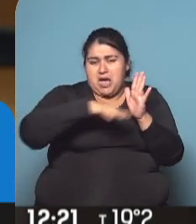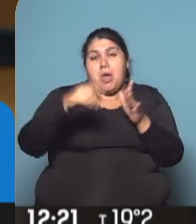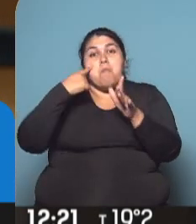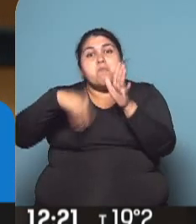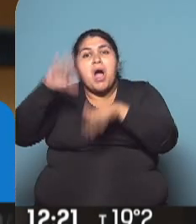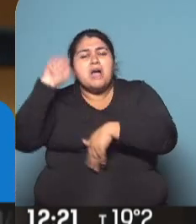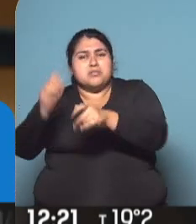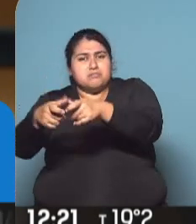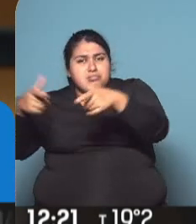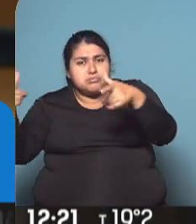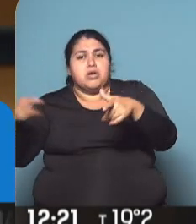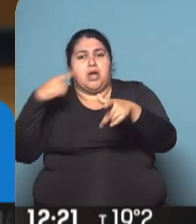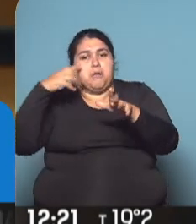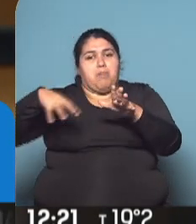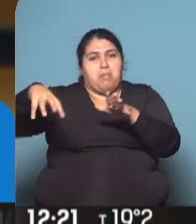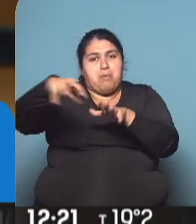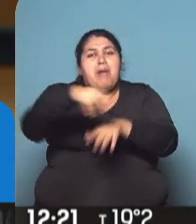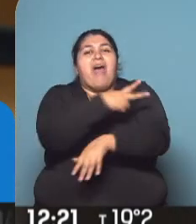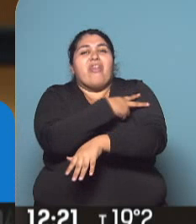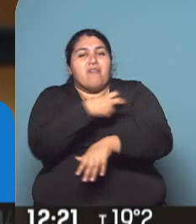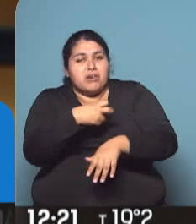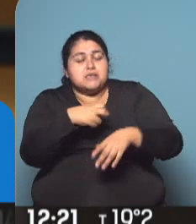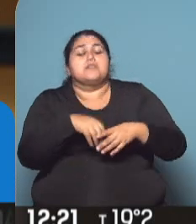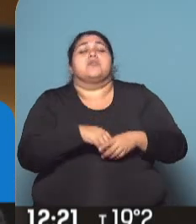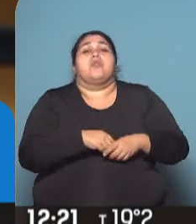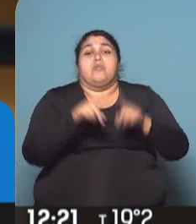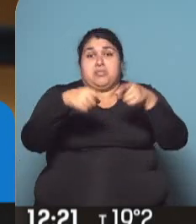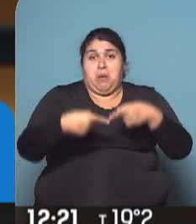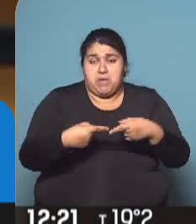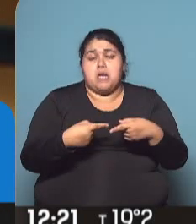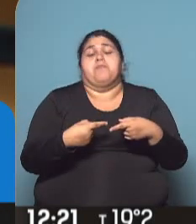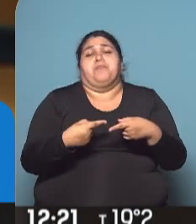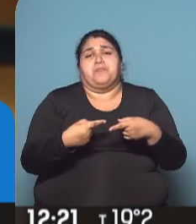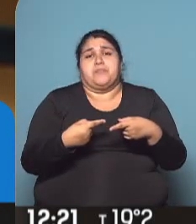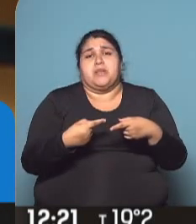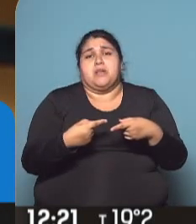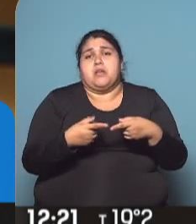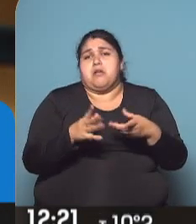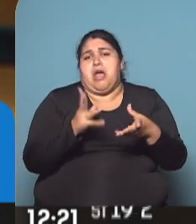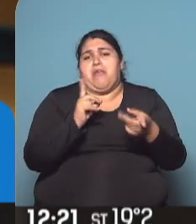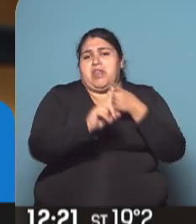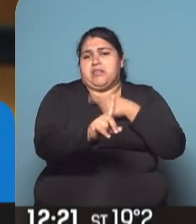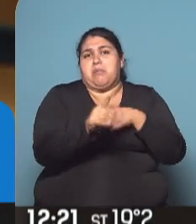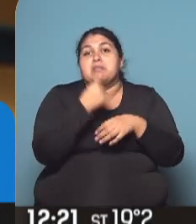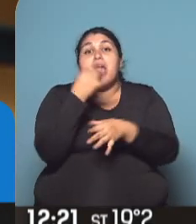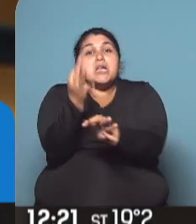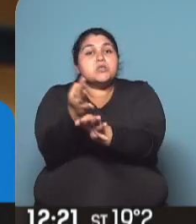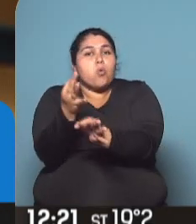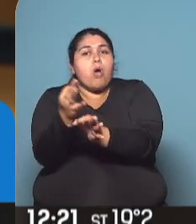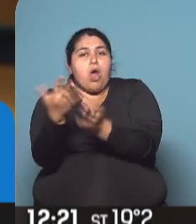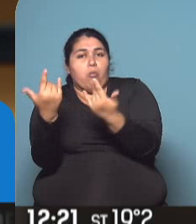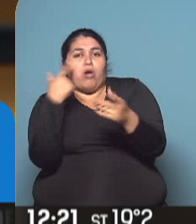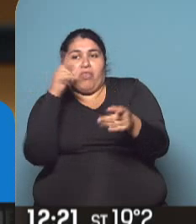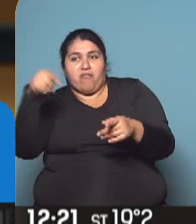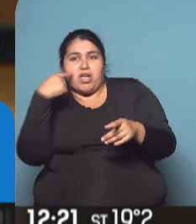complejidad, tienen más cantidad de defensorías zonales. Y o directamente por denuncias de las escuelas o